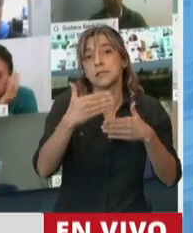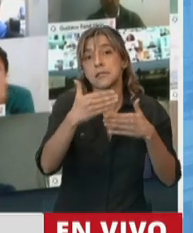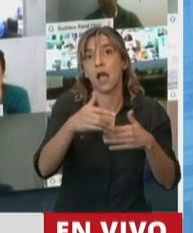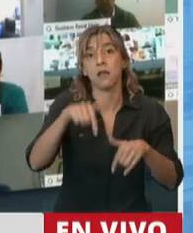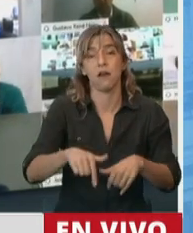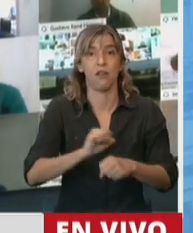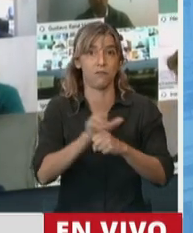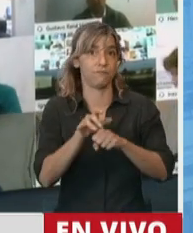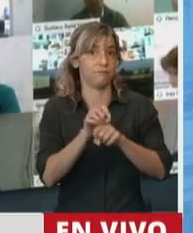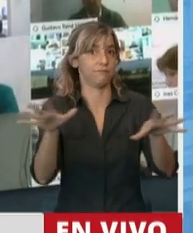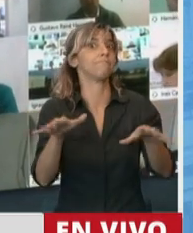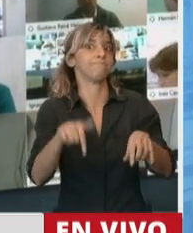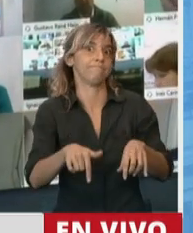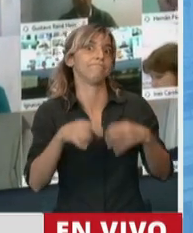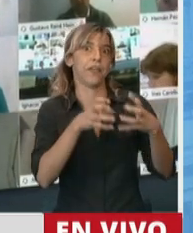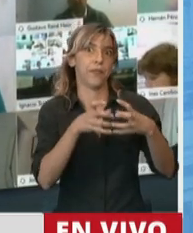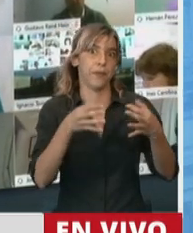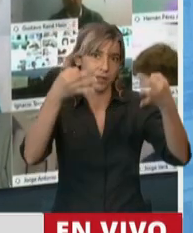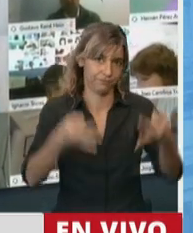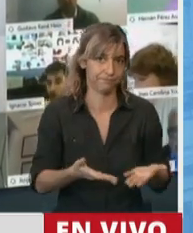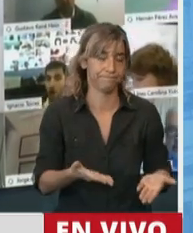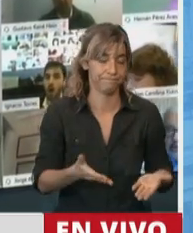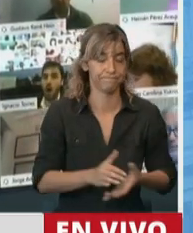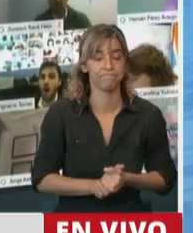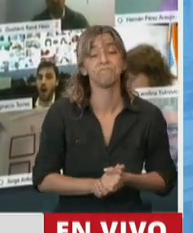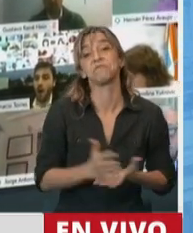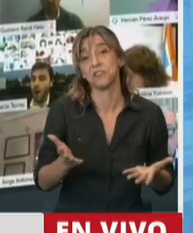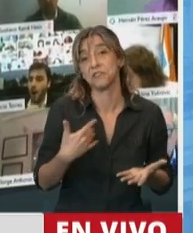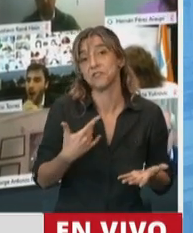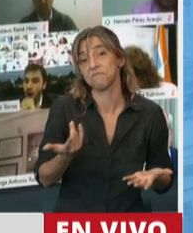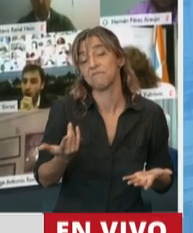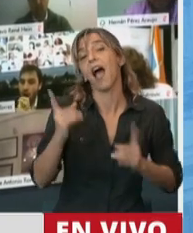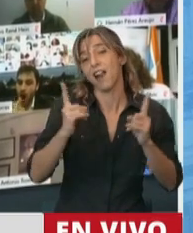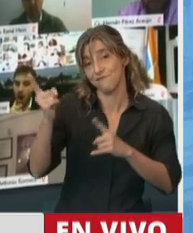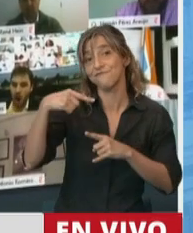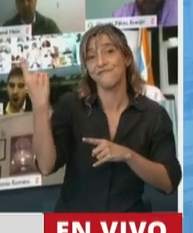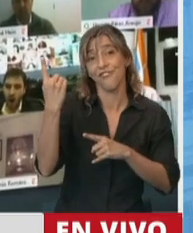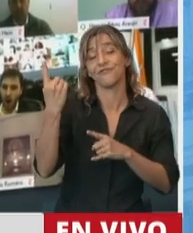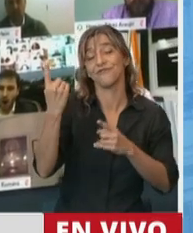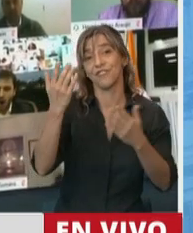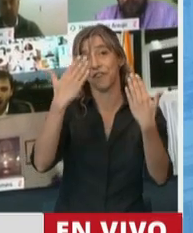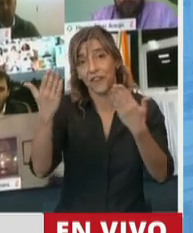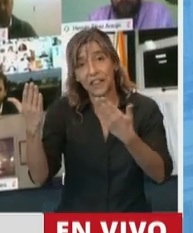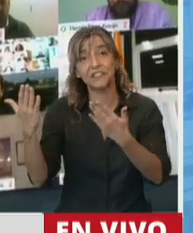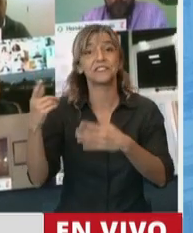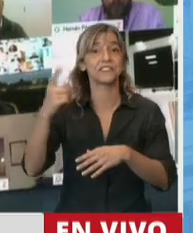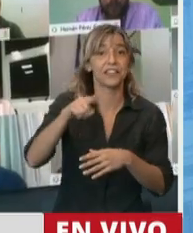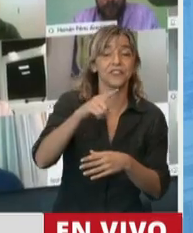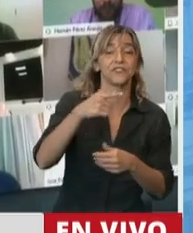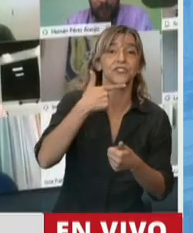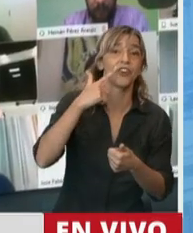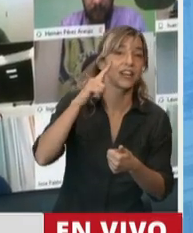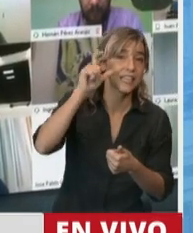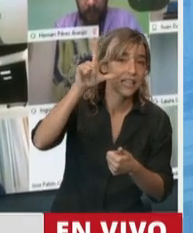proyecto en este sentido. Y ahí va también, como han hecho varios, mis felicitaciones a Vanessa Sile y al diputado